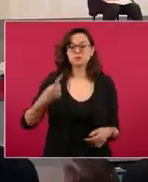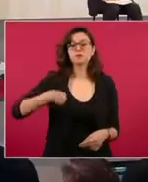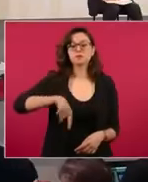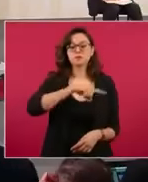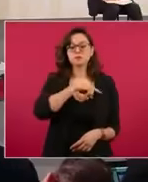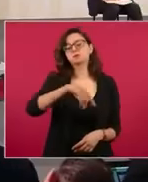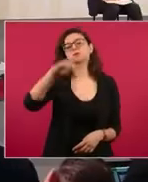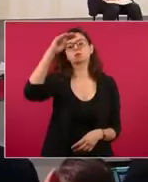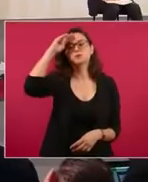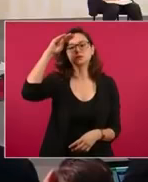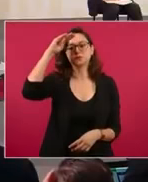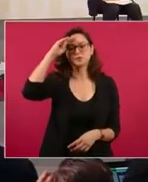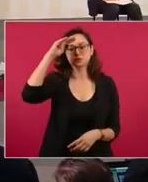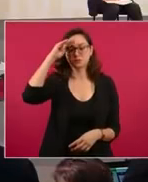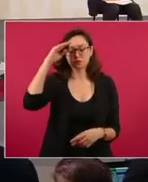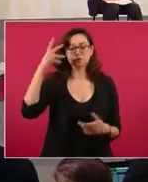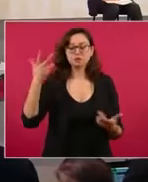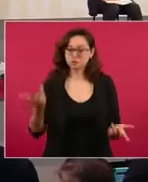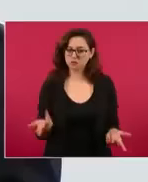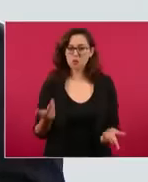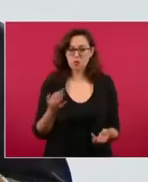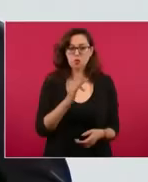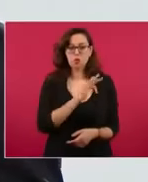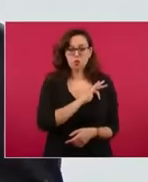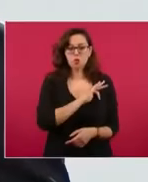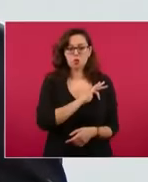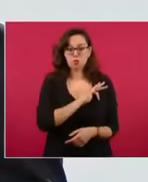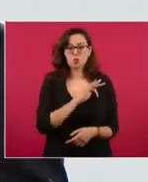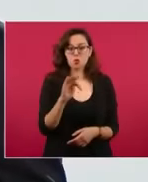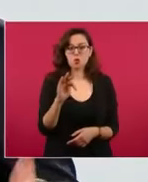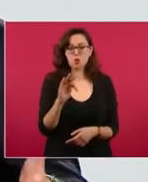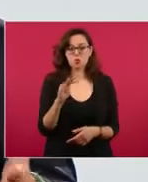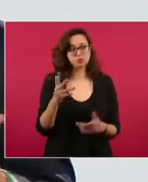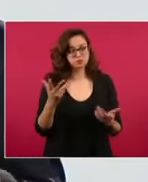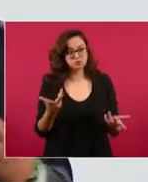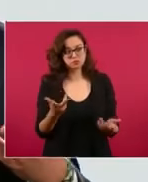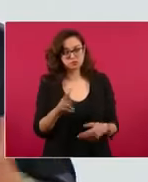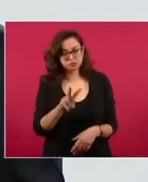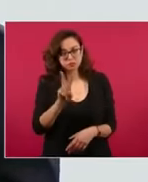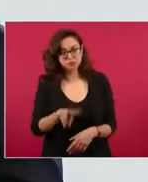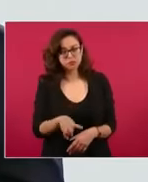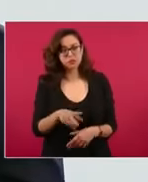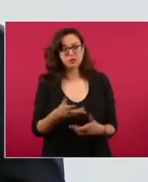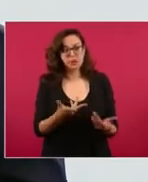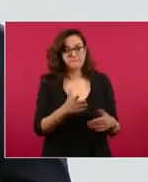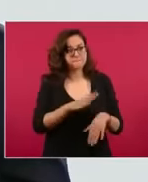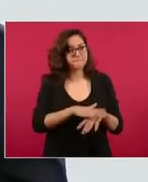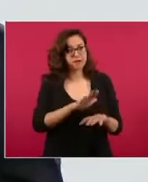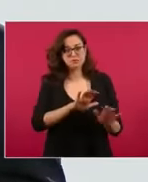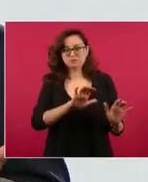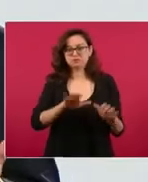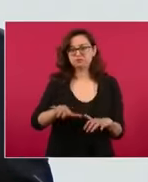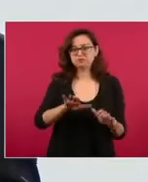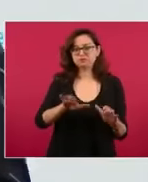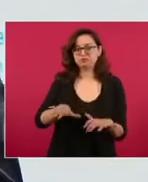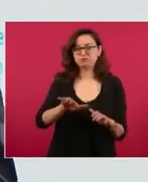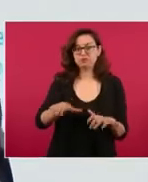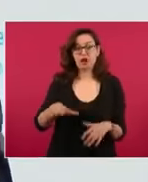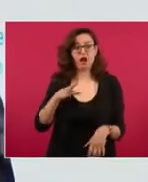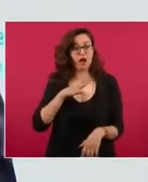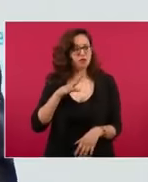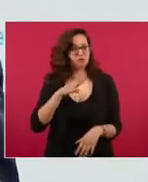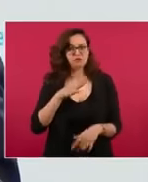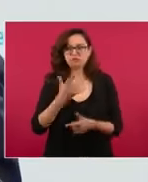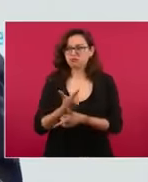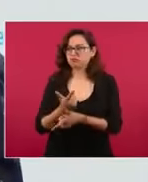esto vamos a poder recibir una amplia cobertura de estas más de 13 mil